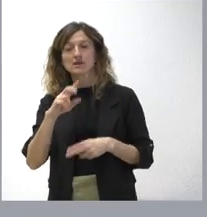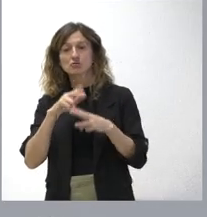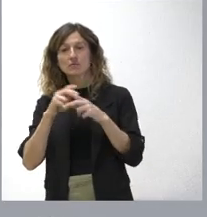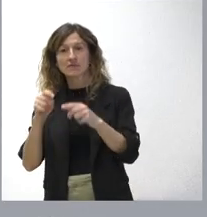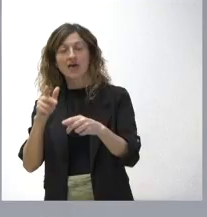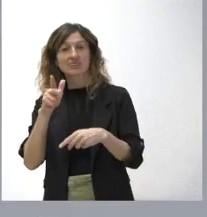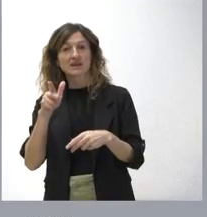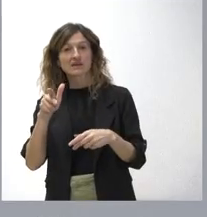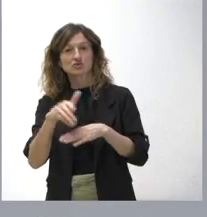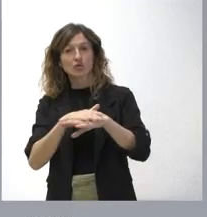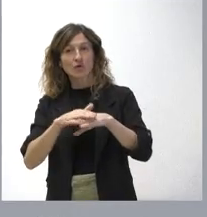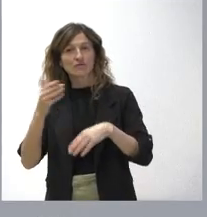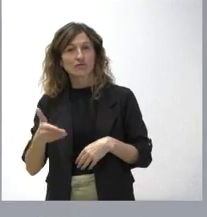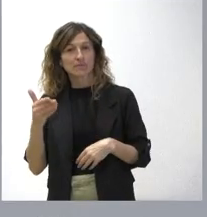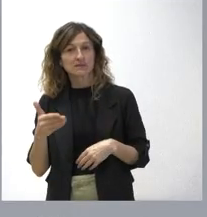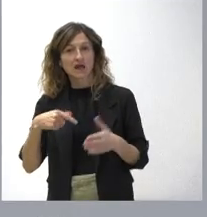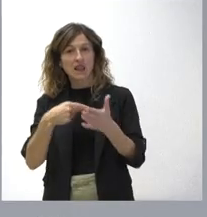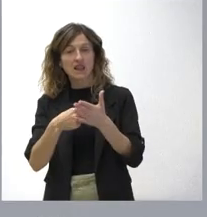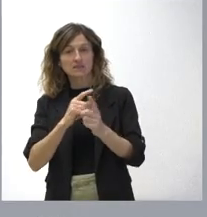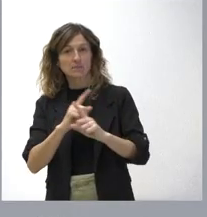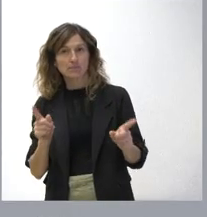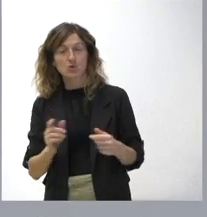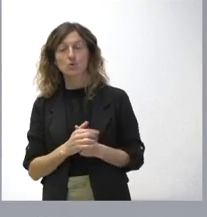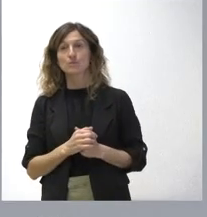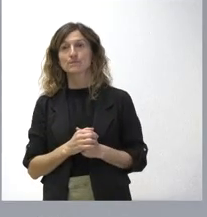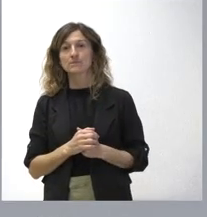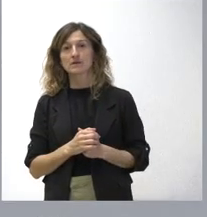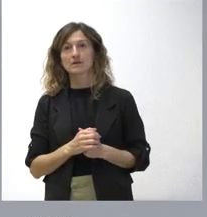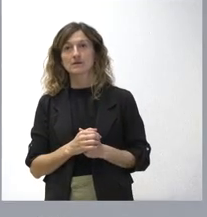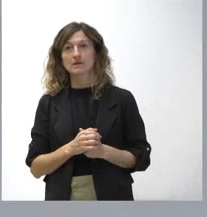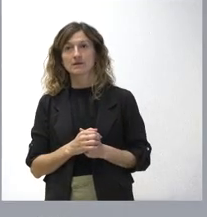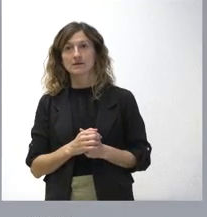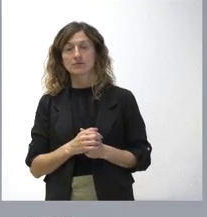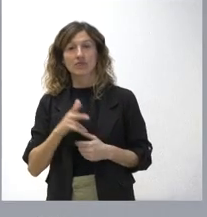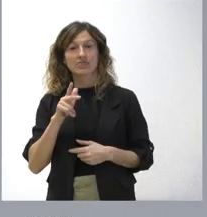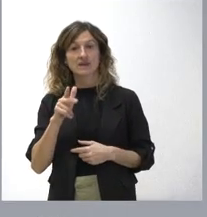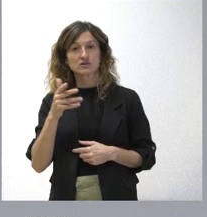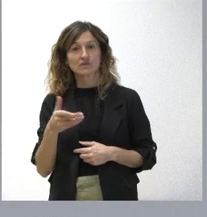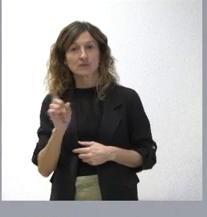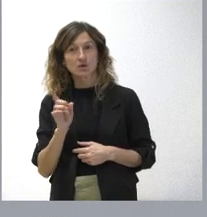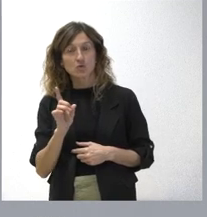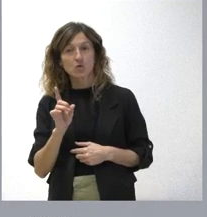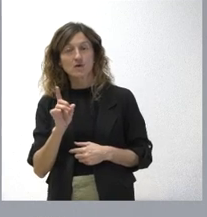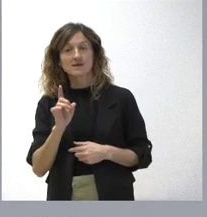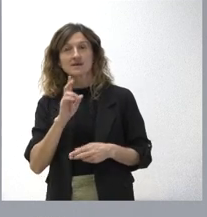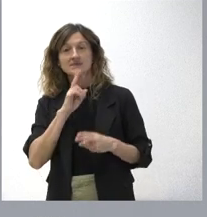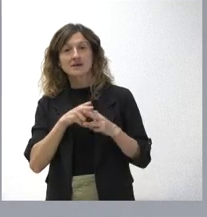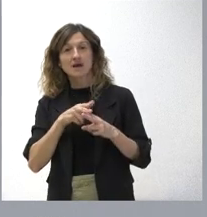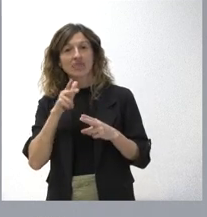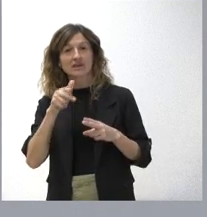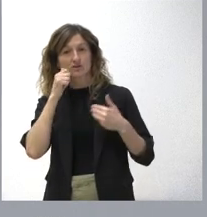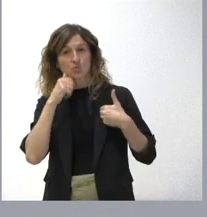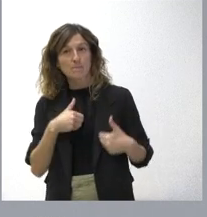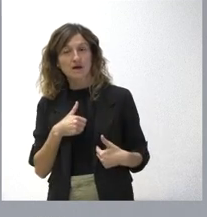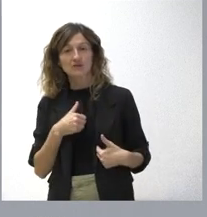fundamental y, por lo tanto, es muy difícil que, sin ser derecho fundamental, pueda constituir un derecho humano que